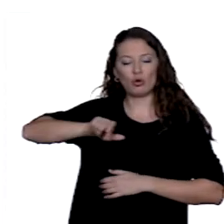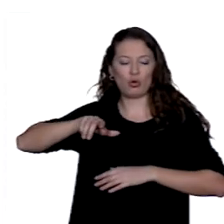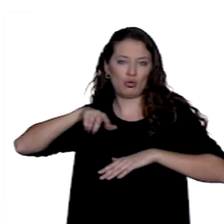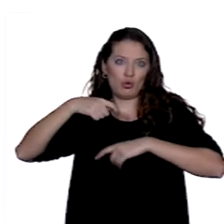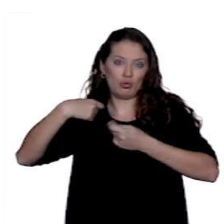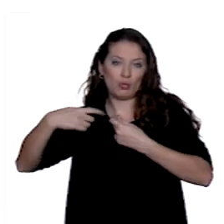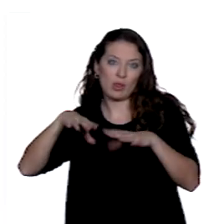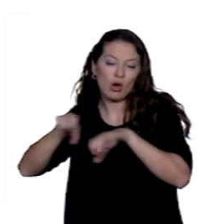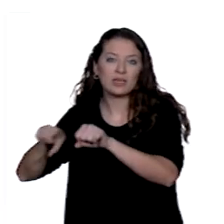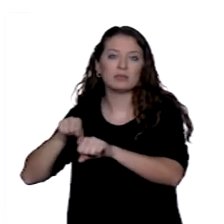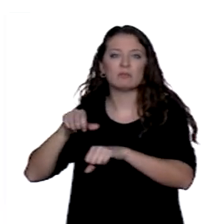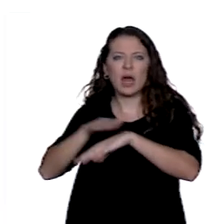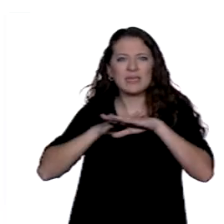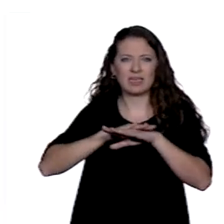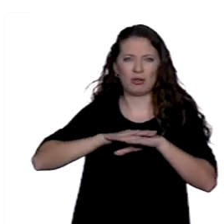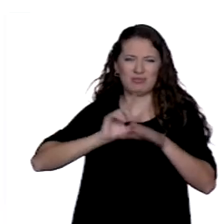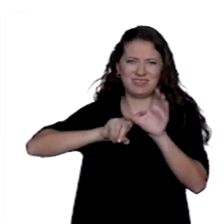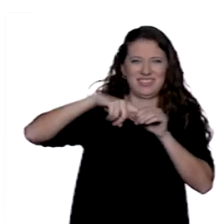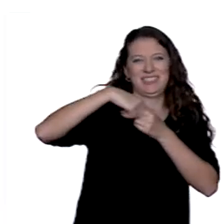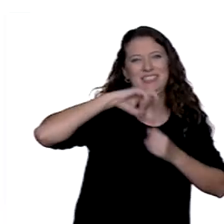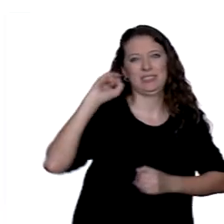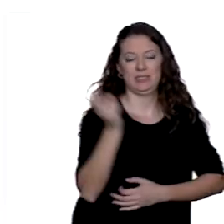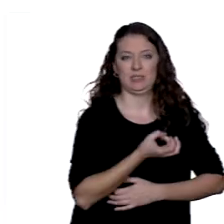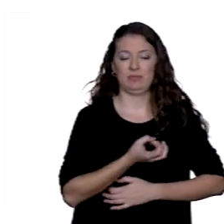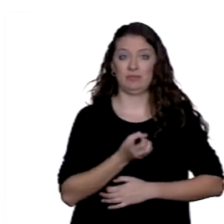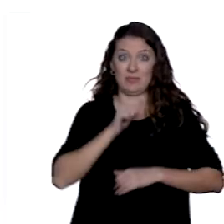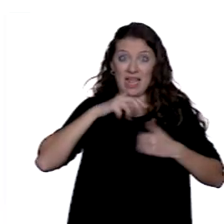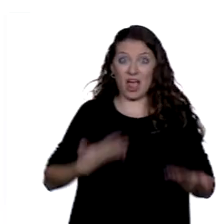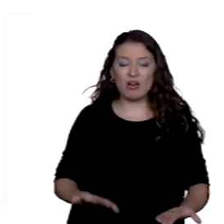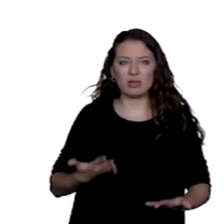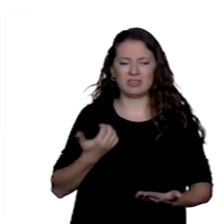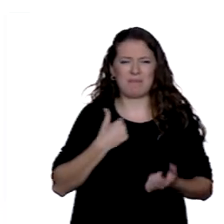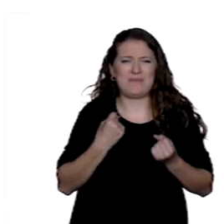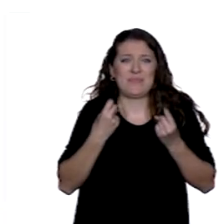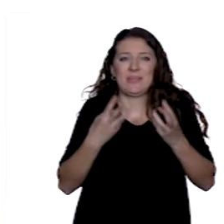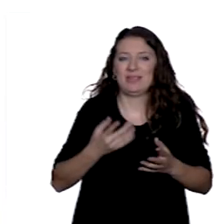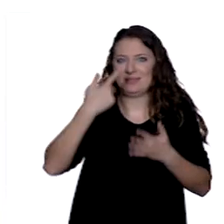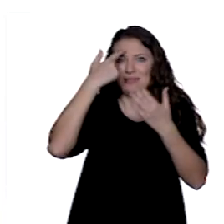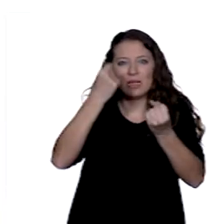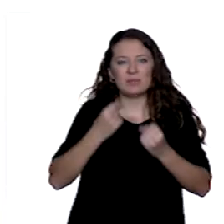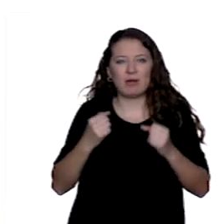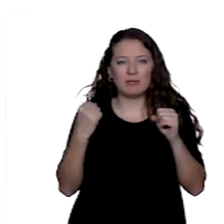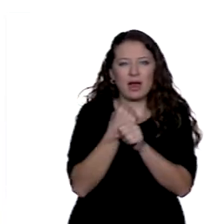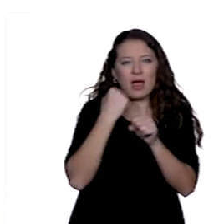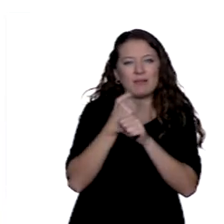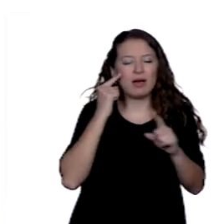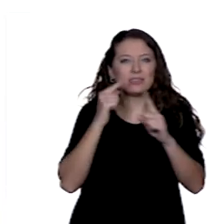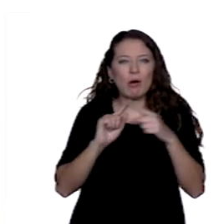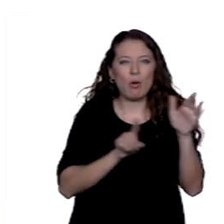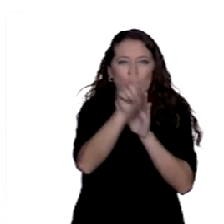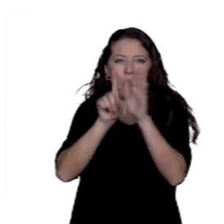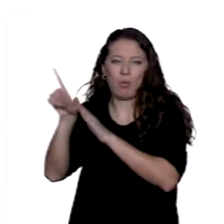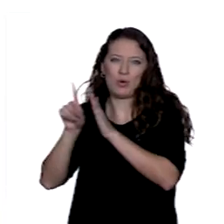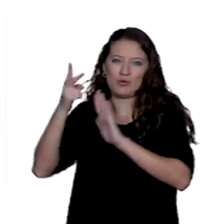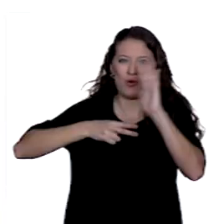administración, etc. Actualmente hay miles de expertos trabajando en el desarrollo de normas en todo el mundo.